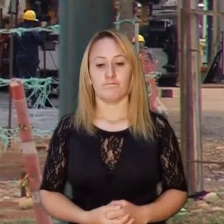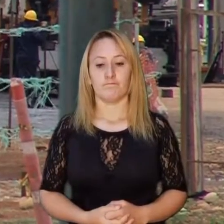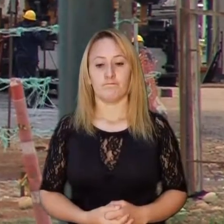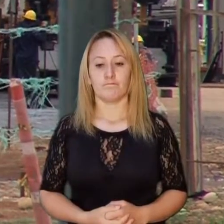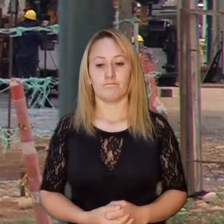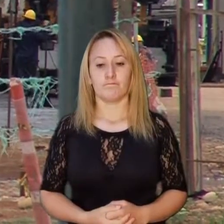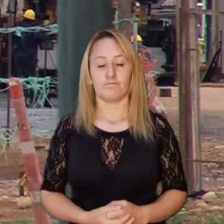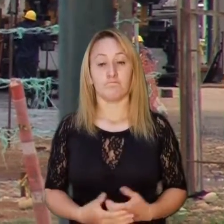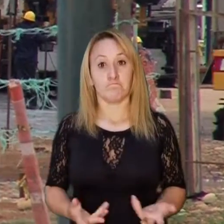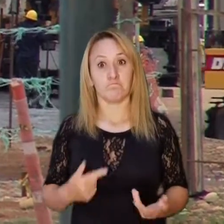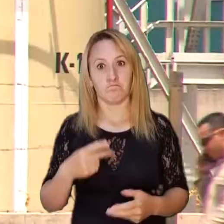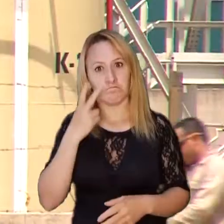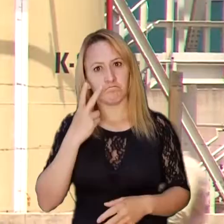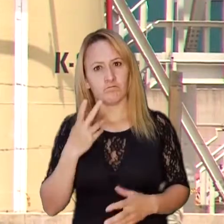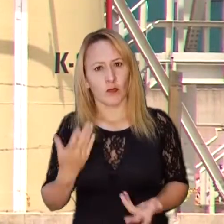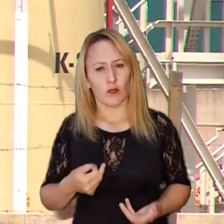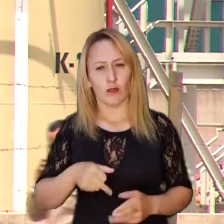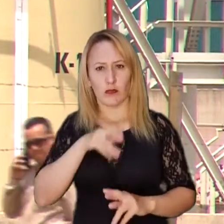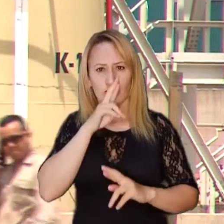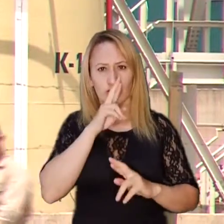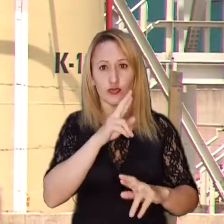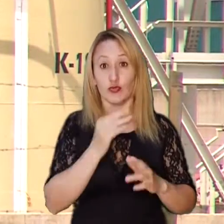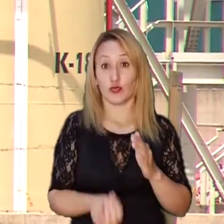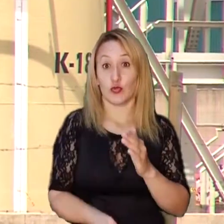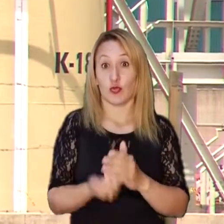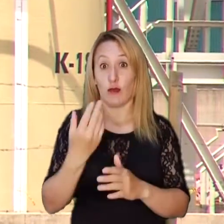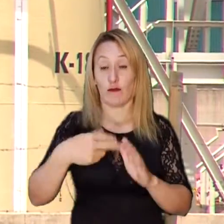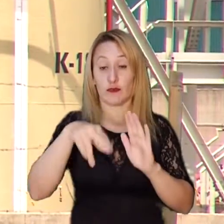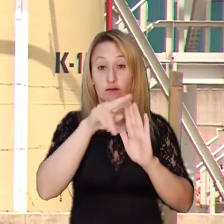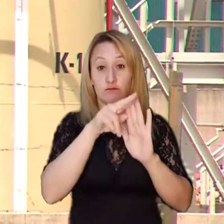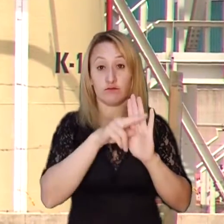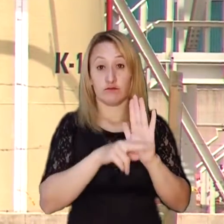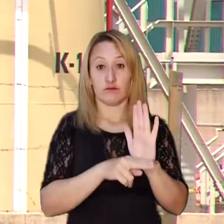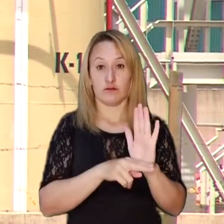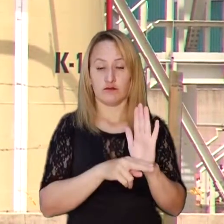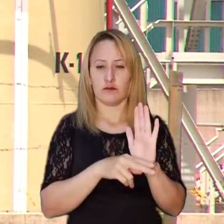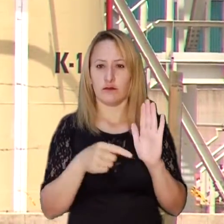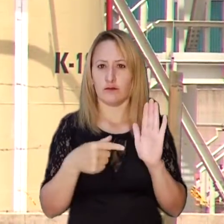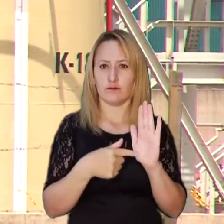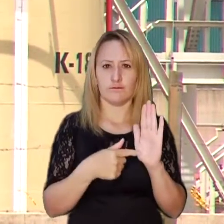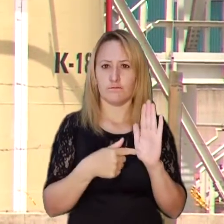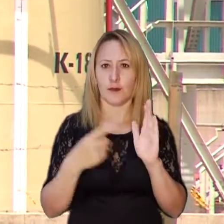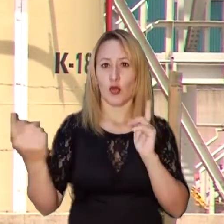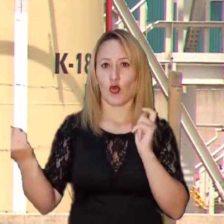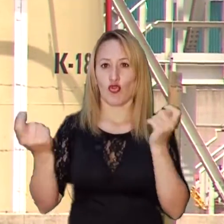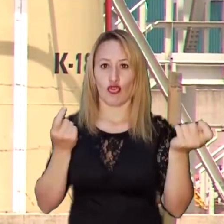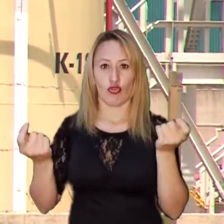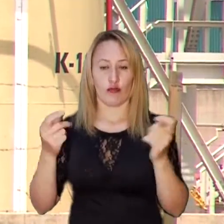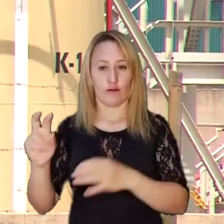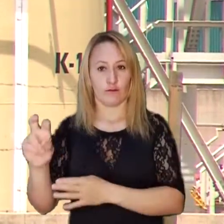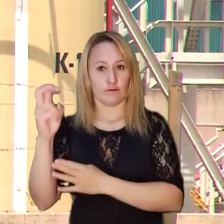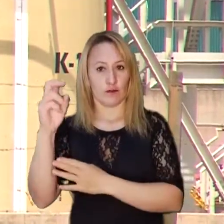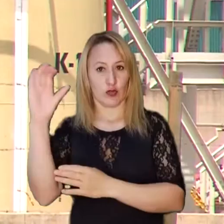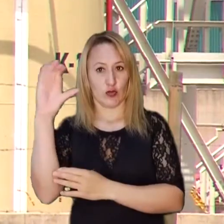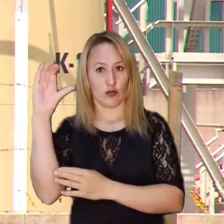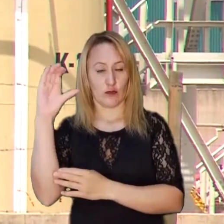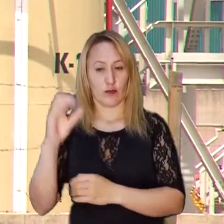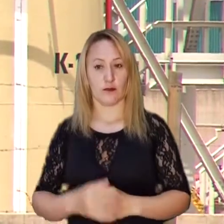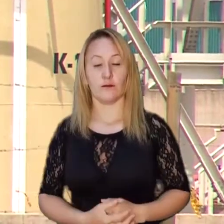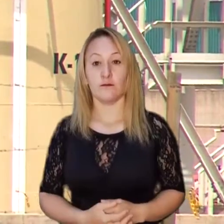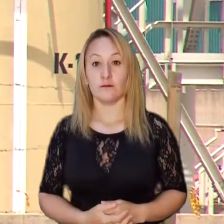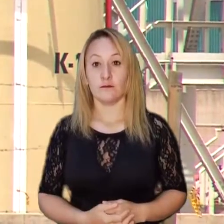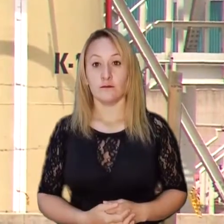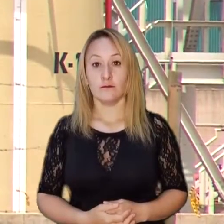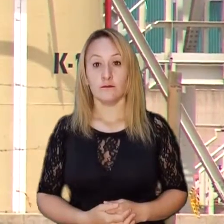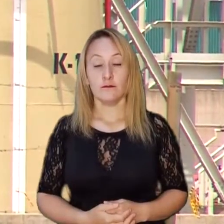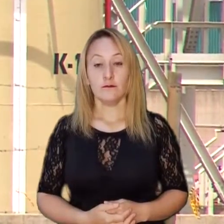Se están empezando a ver los resultados de las nuevas normas que rigen el control fiscal en Colombia